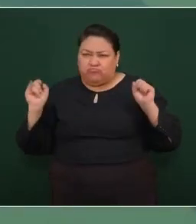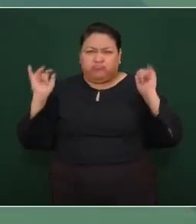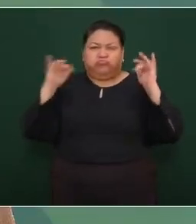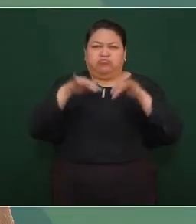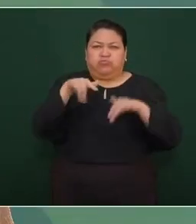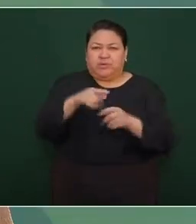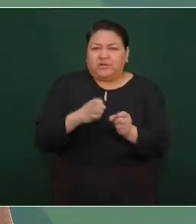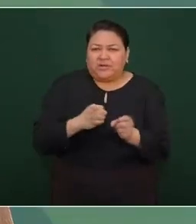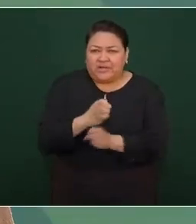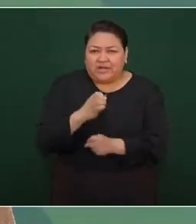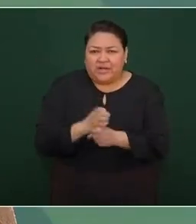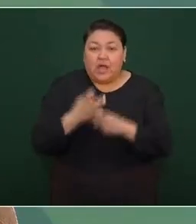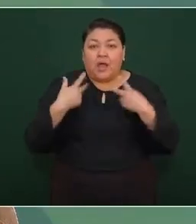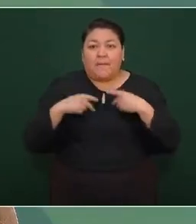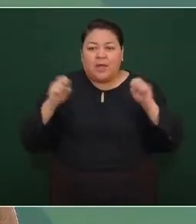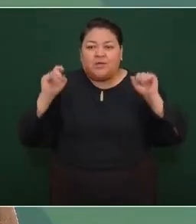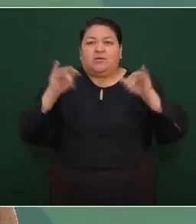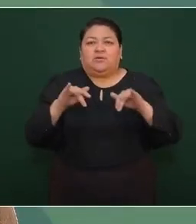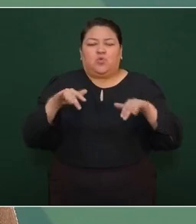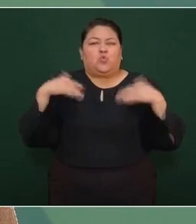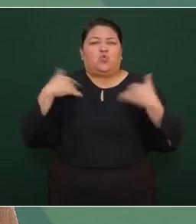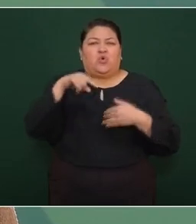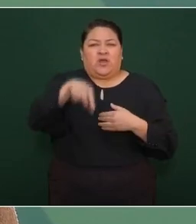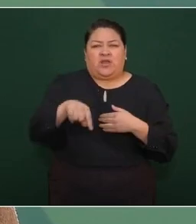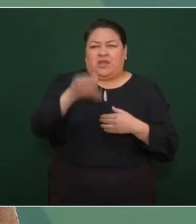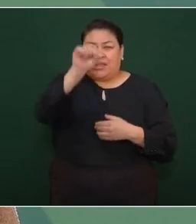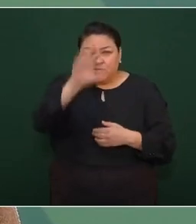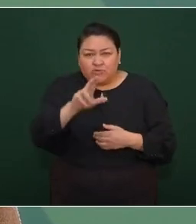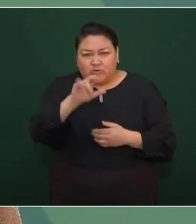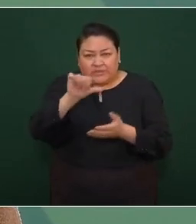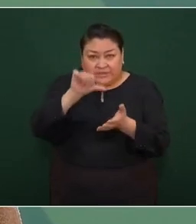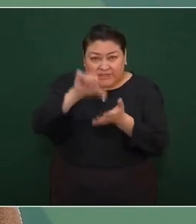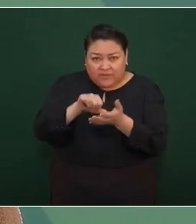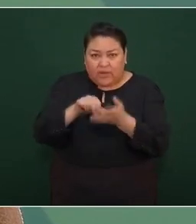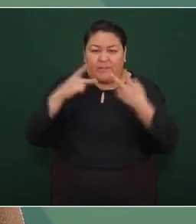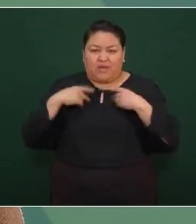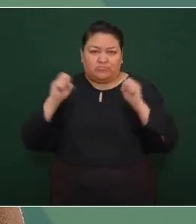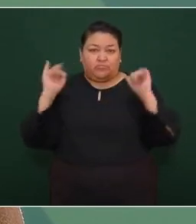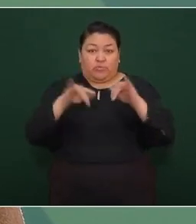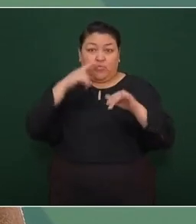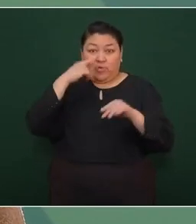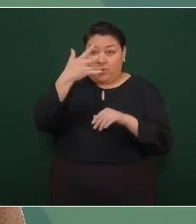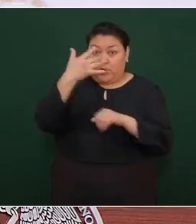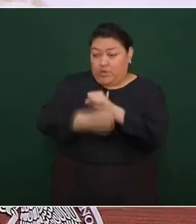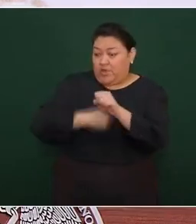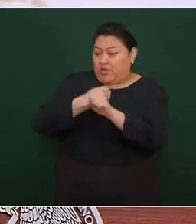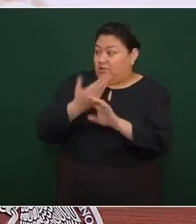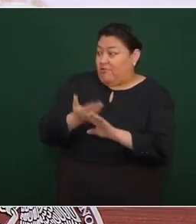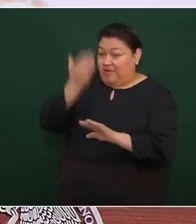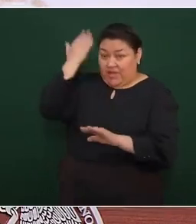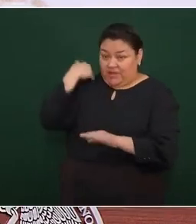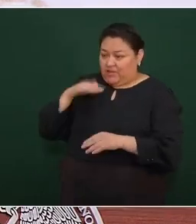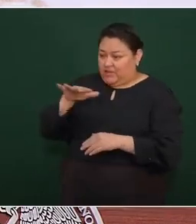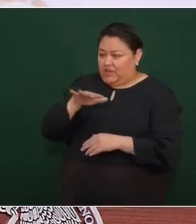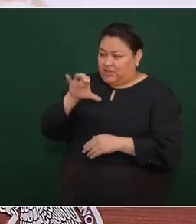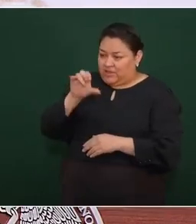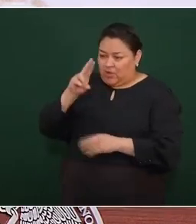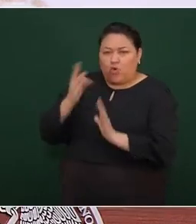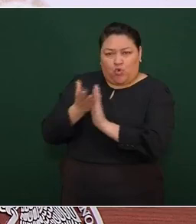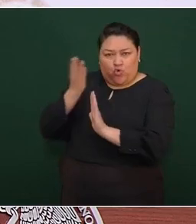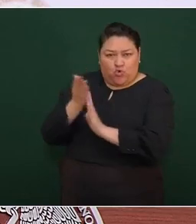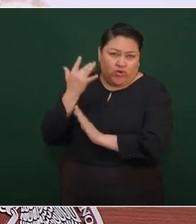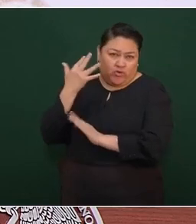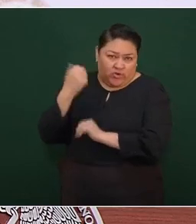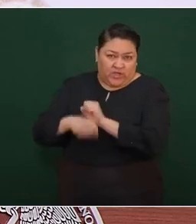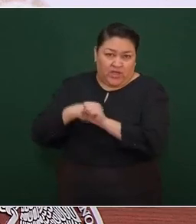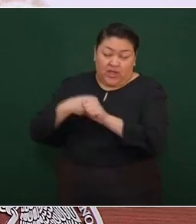más importante de la región centro-sur del país. Hace 50 años que se construyó la primera ciudad universitaria, y